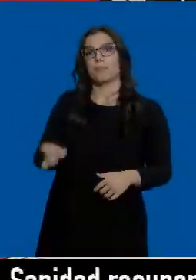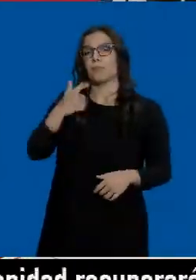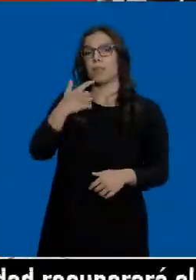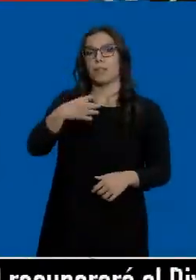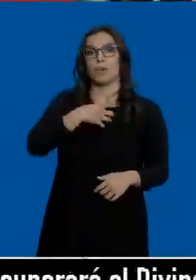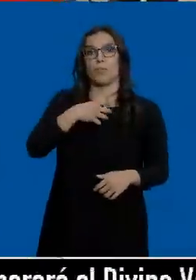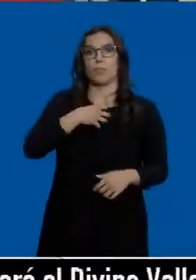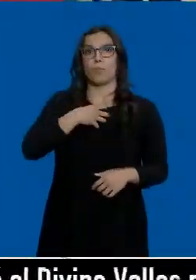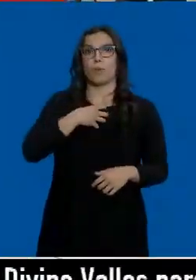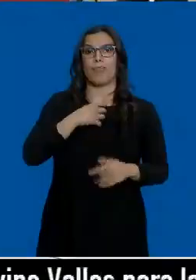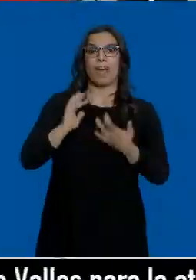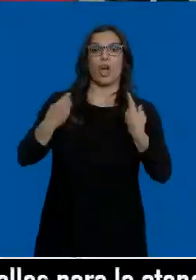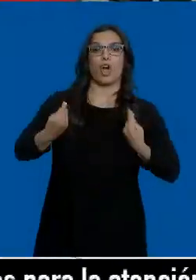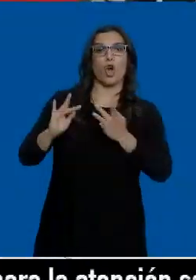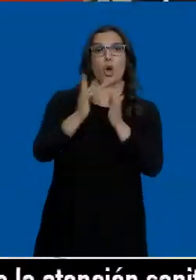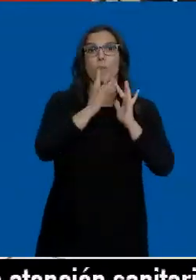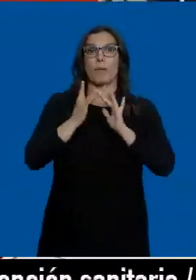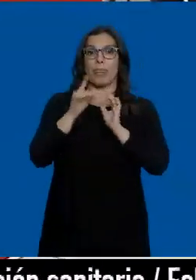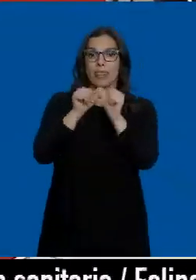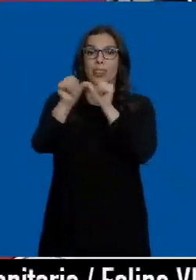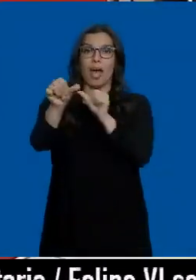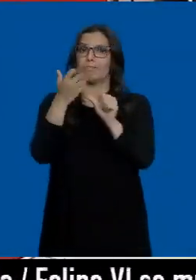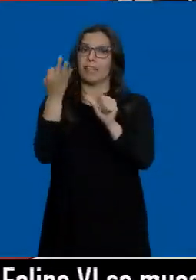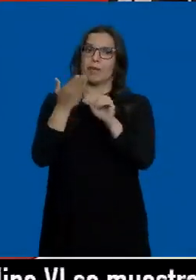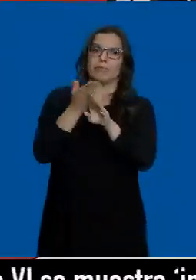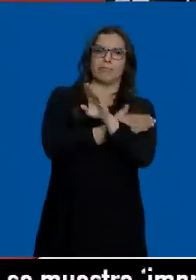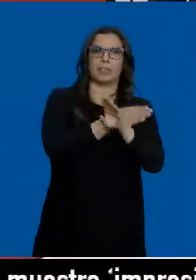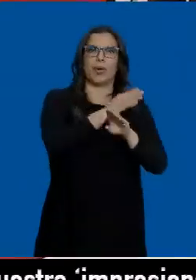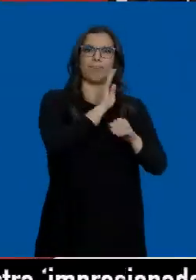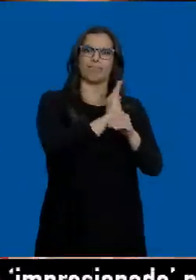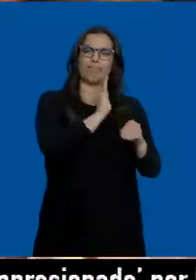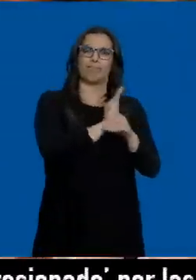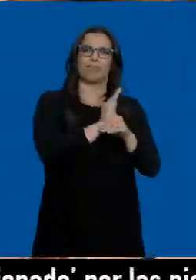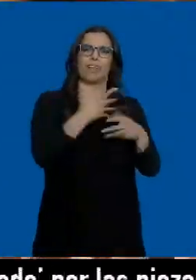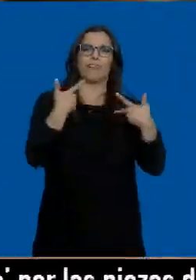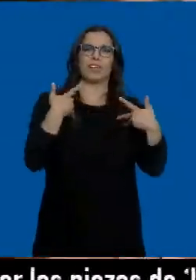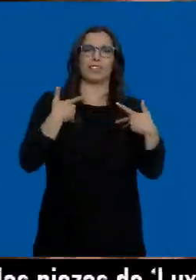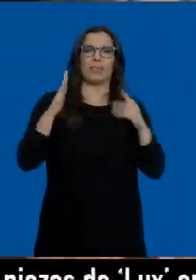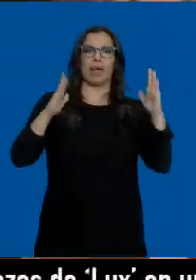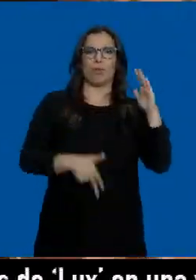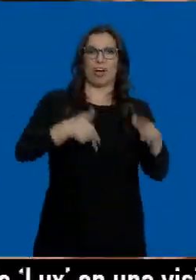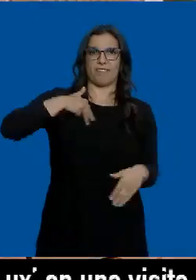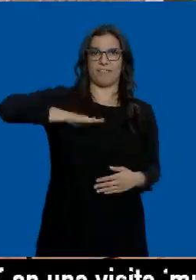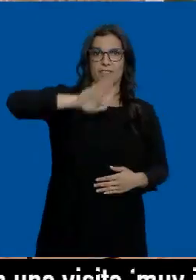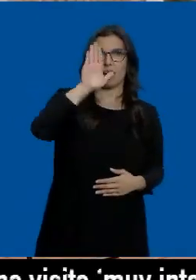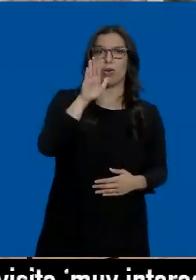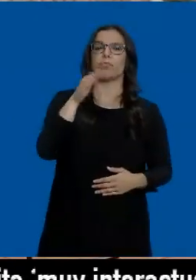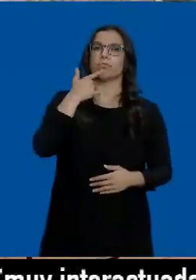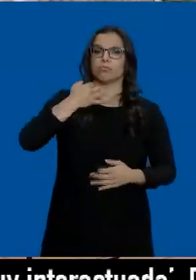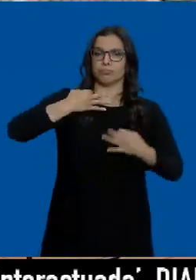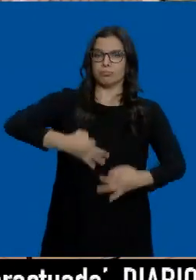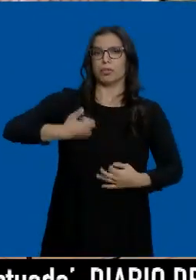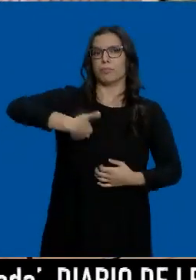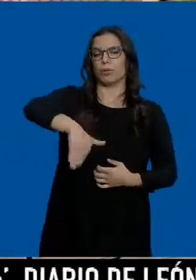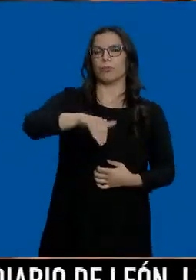posible construir convivencia sin la reparación de las víctimas del franquismo y ha anunciado la próxima aprobación de la Ley de